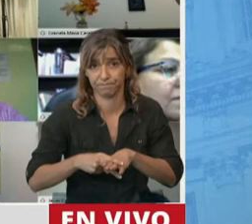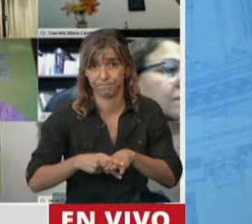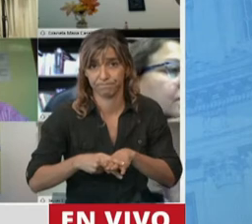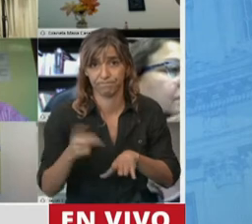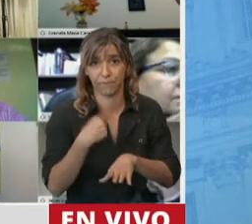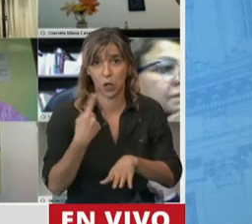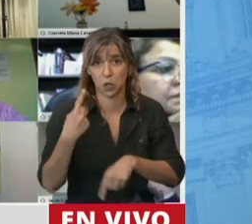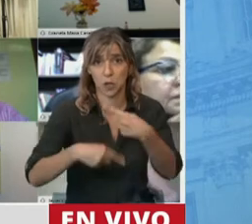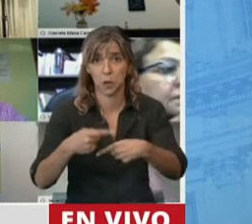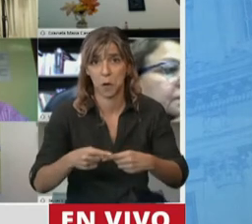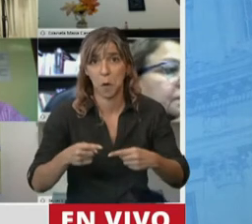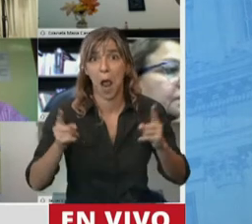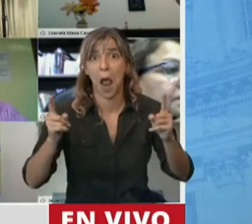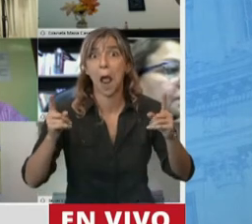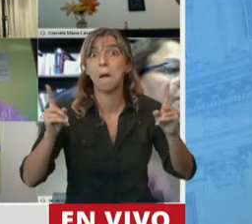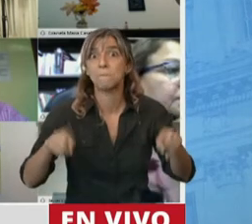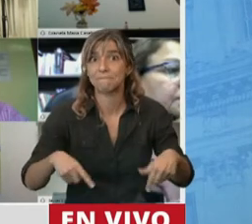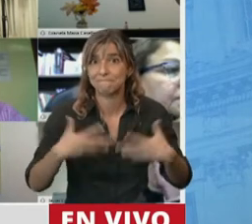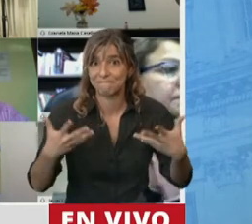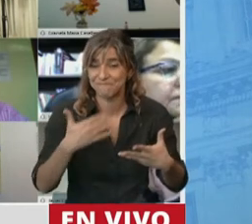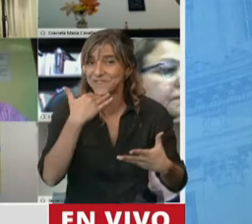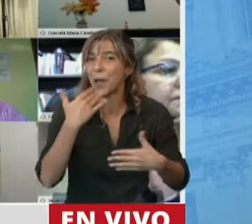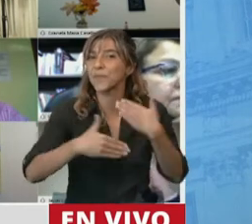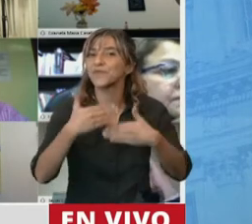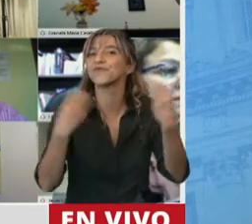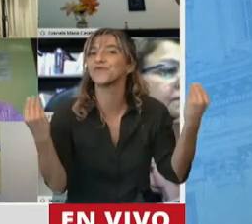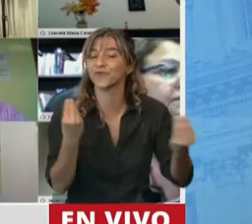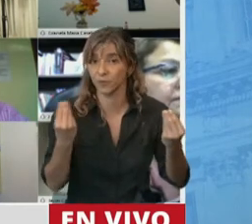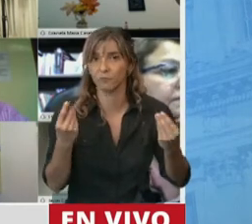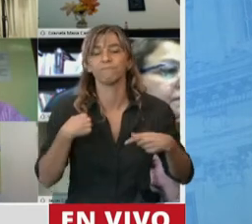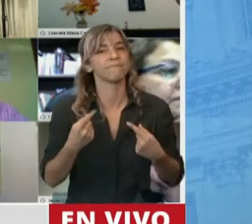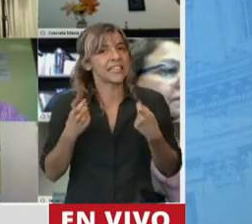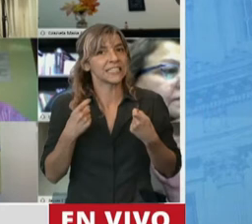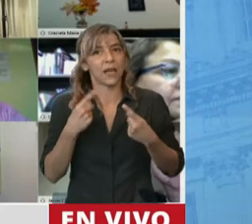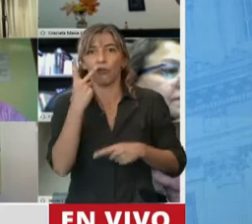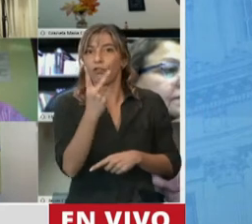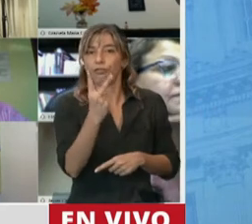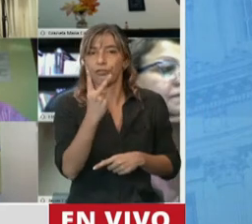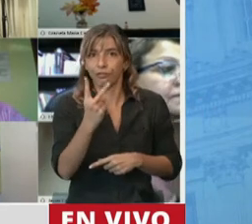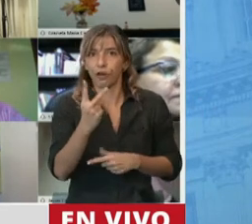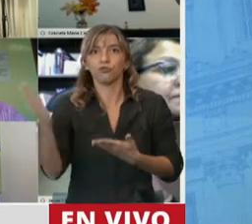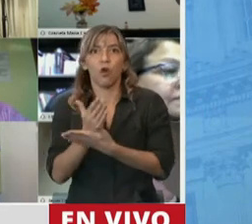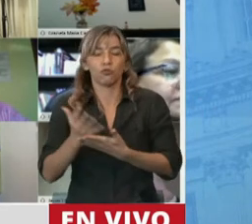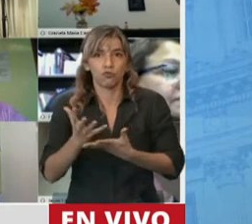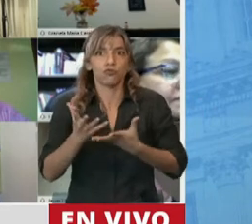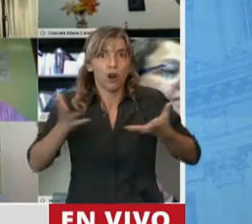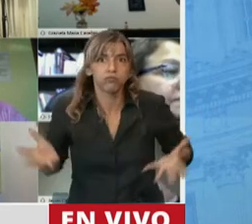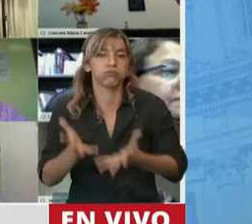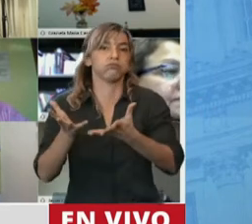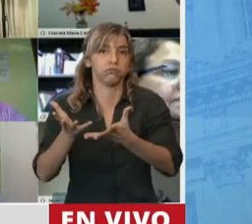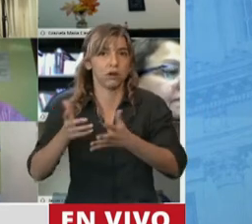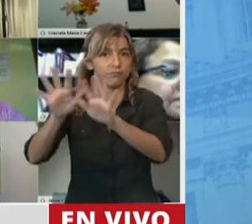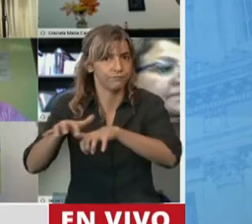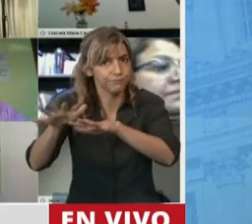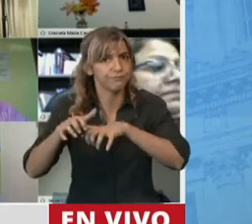cómo seguimos. Necesitamos potenciar dos industrias, la del agro con el campo y la de la